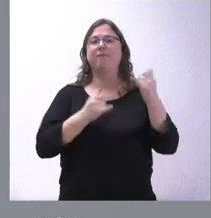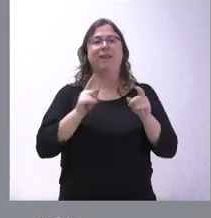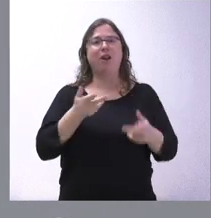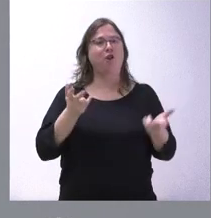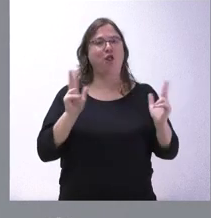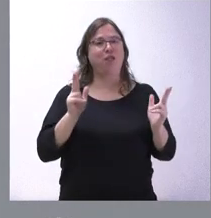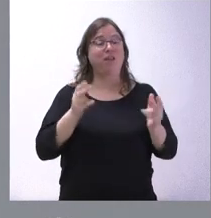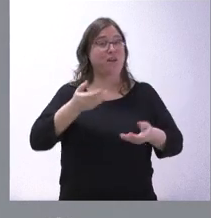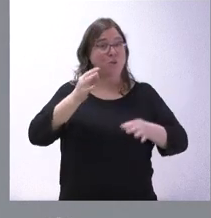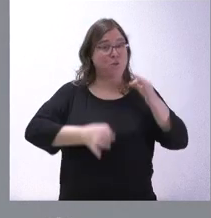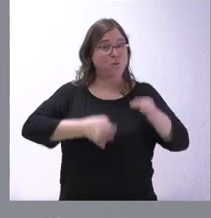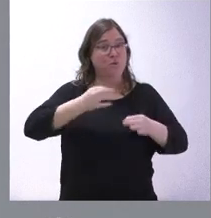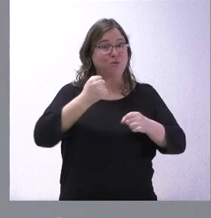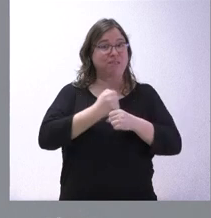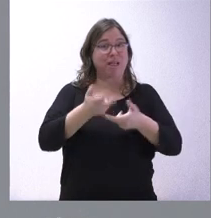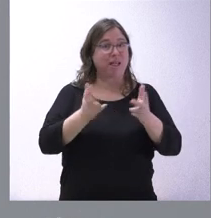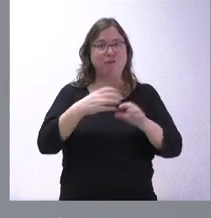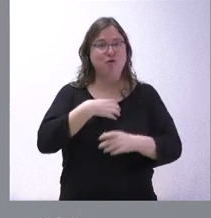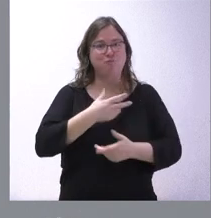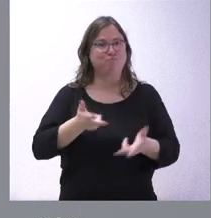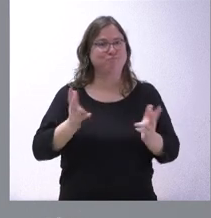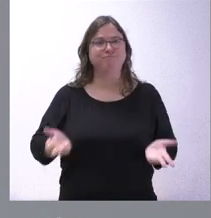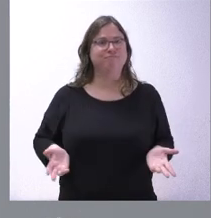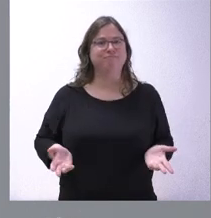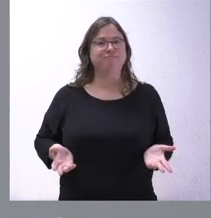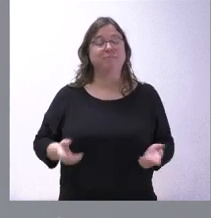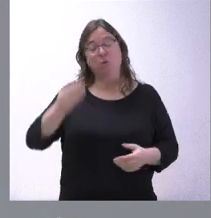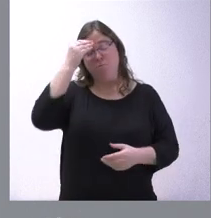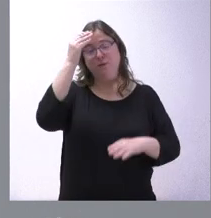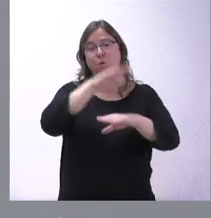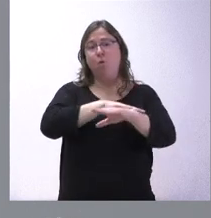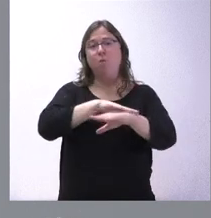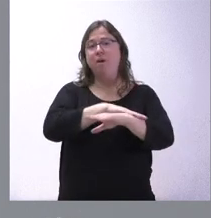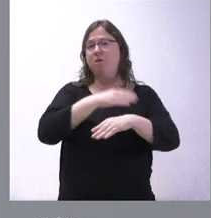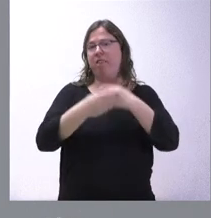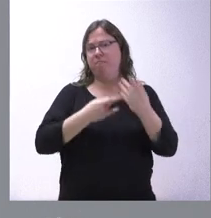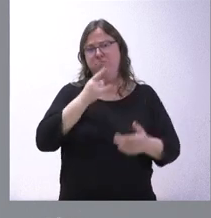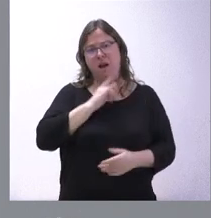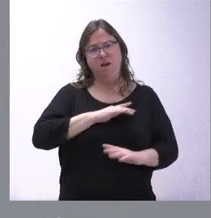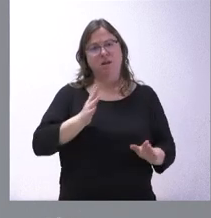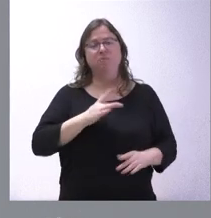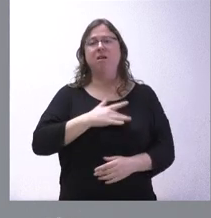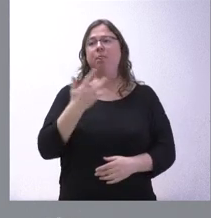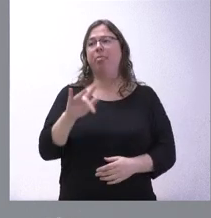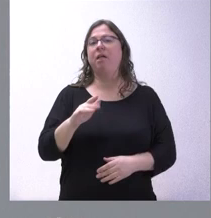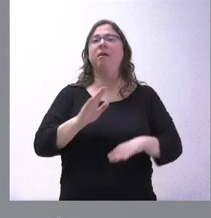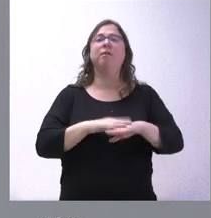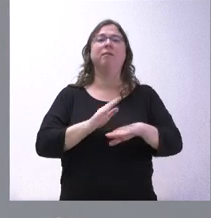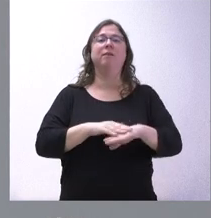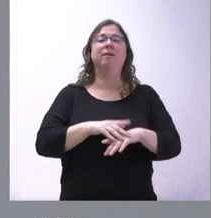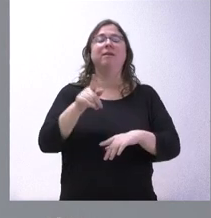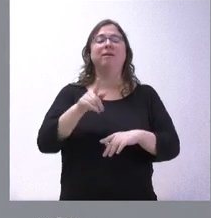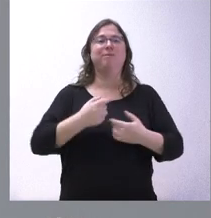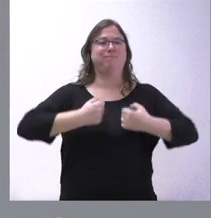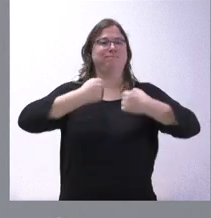que la justicia actúe. A mí me parece que hace mal el Gobierno cediendo a favor de mantenerse un